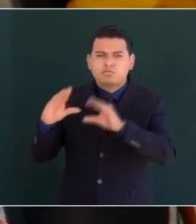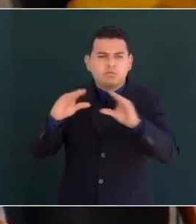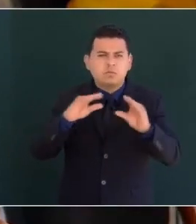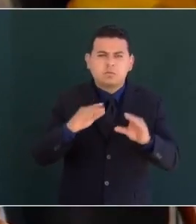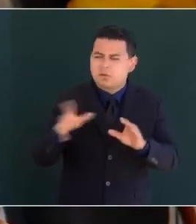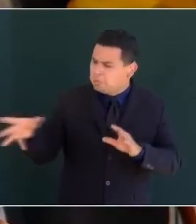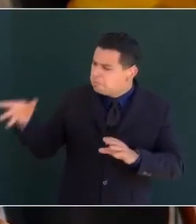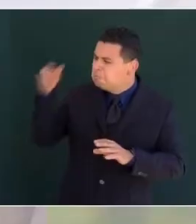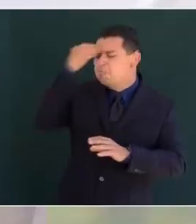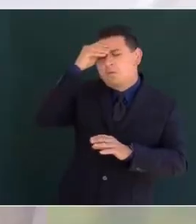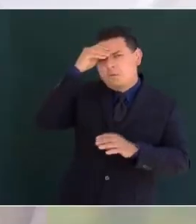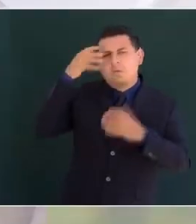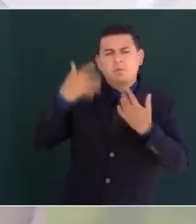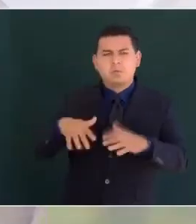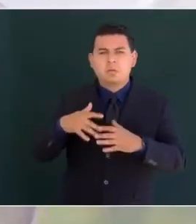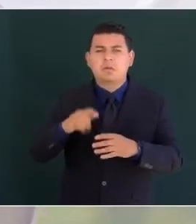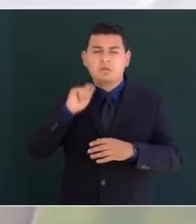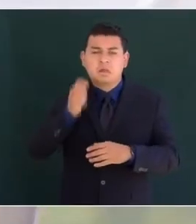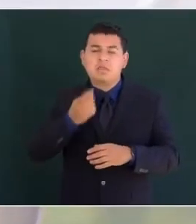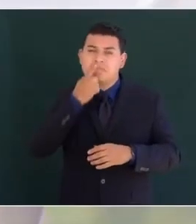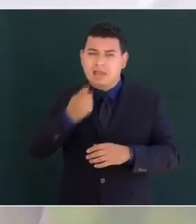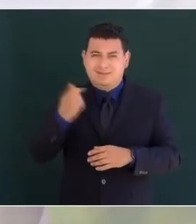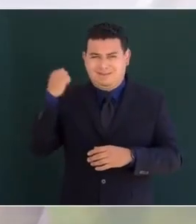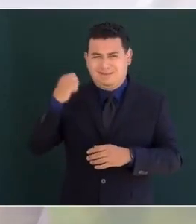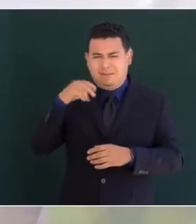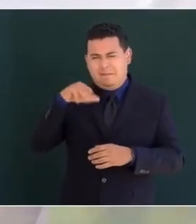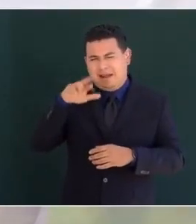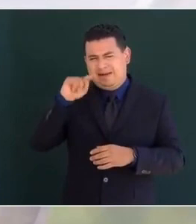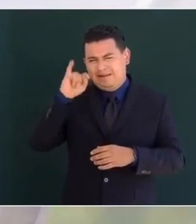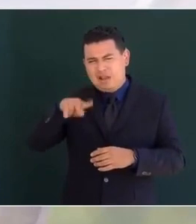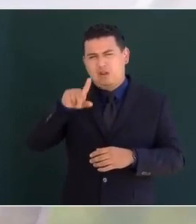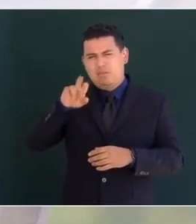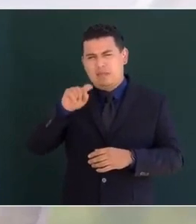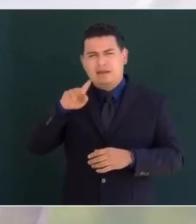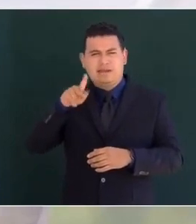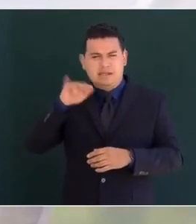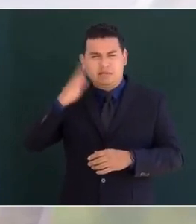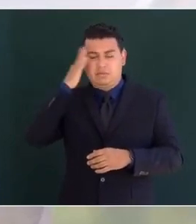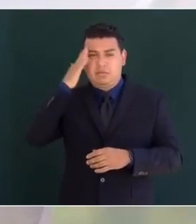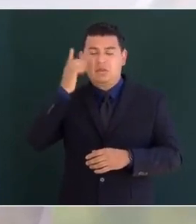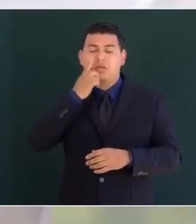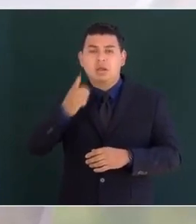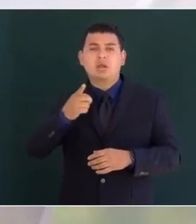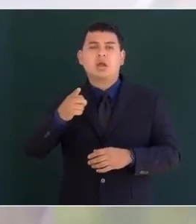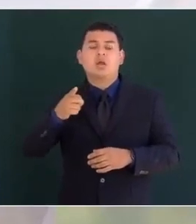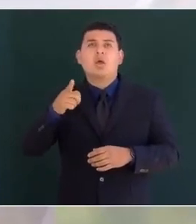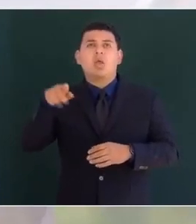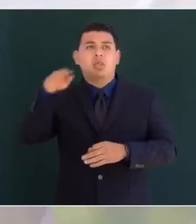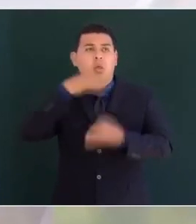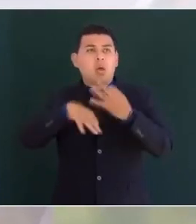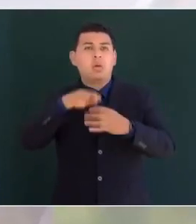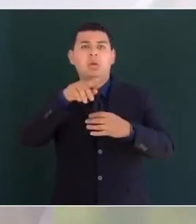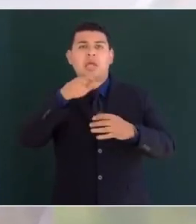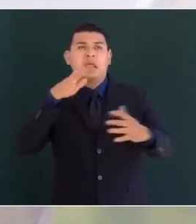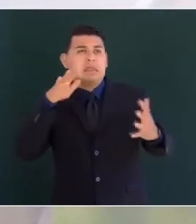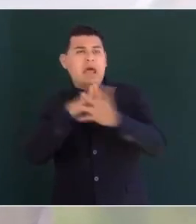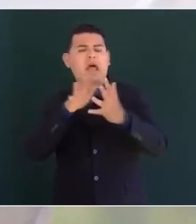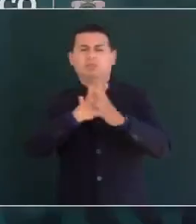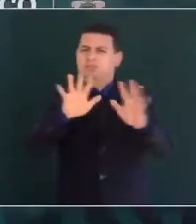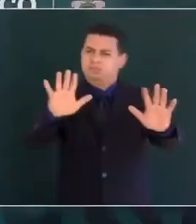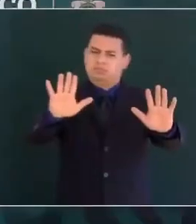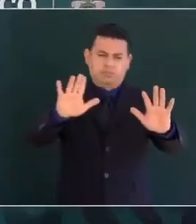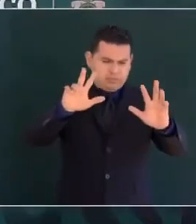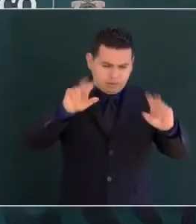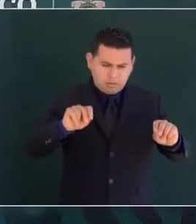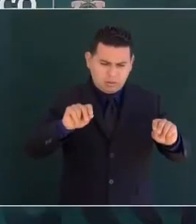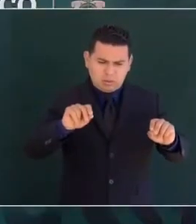fue que se puede transformar de manera pacífica con